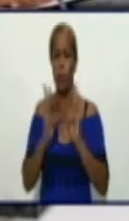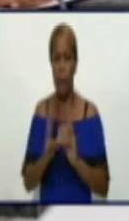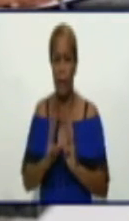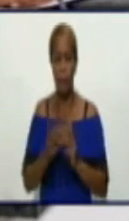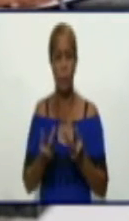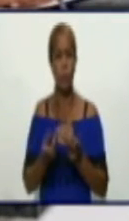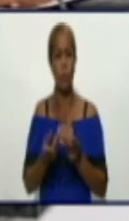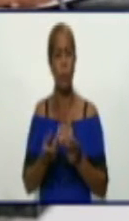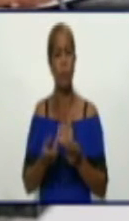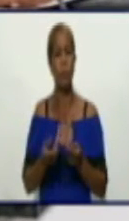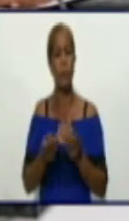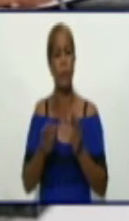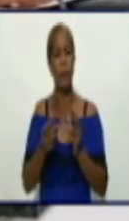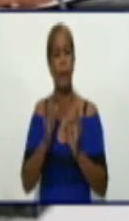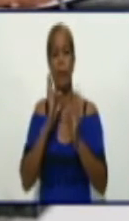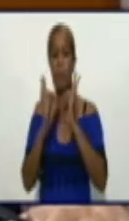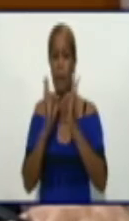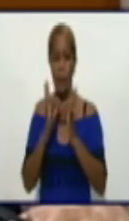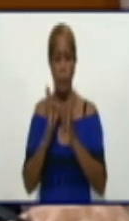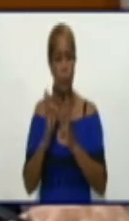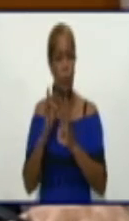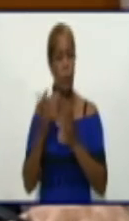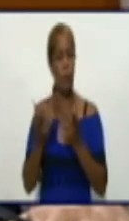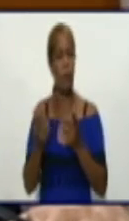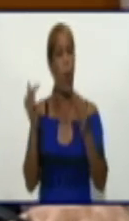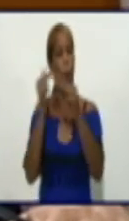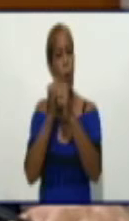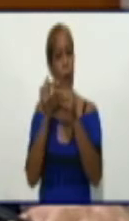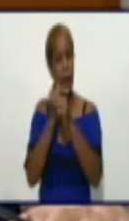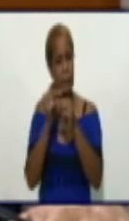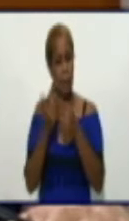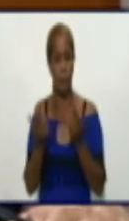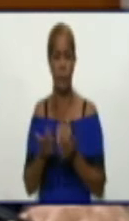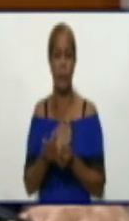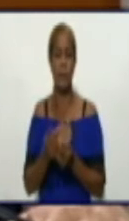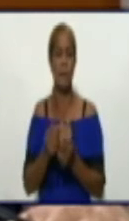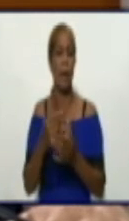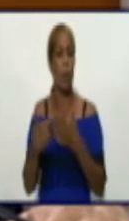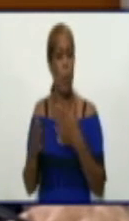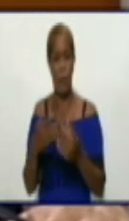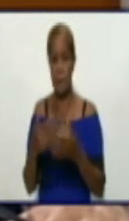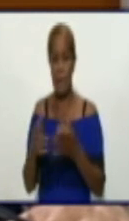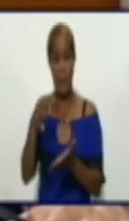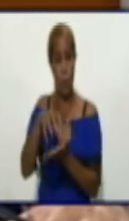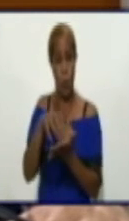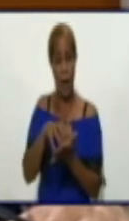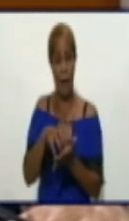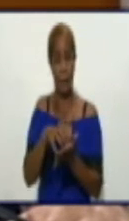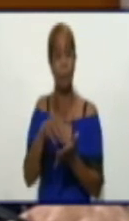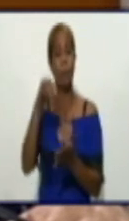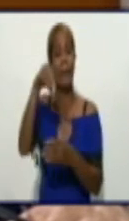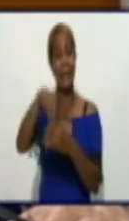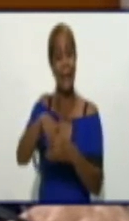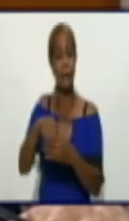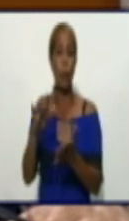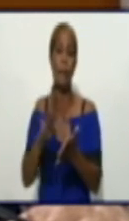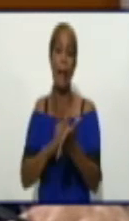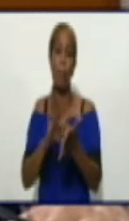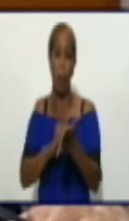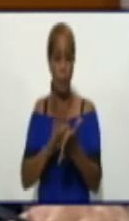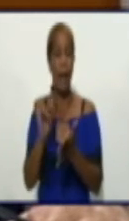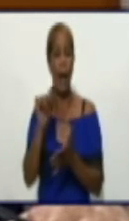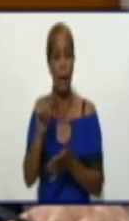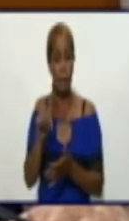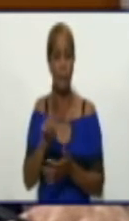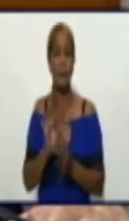para rendir homenaje como se merece este gran hombre, Fidel Castro Ruz, nuestro líder histórico, nuestro comandante en